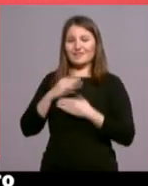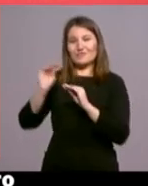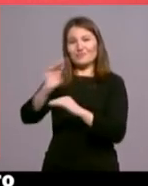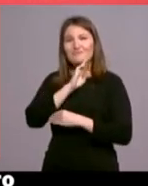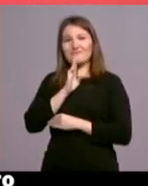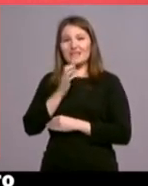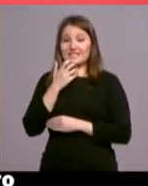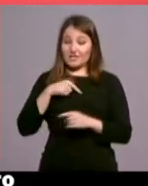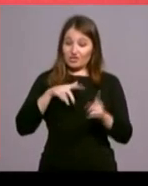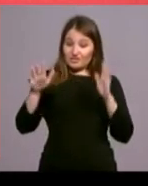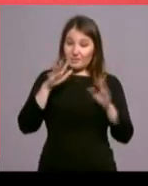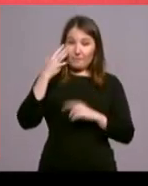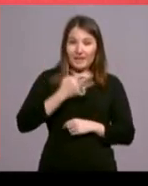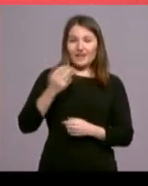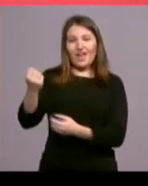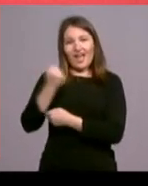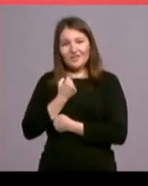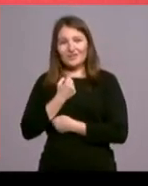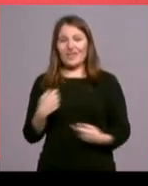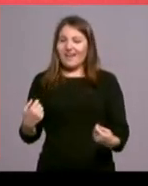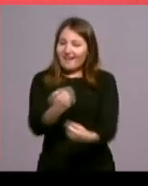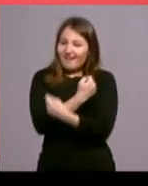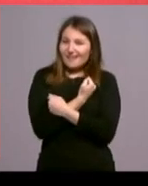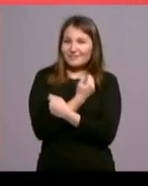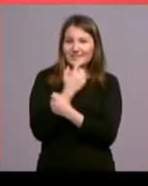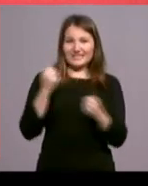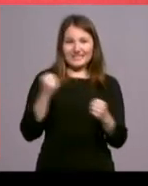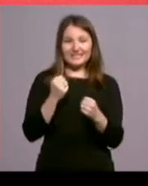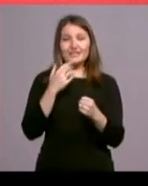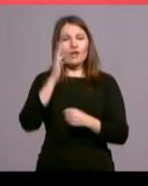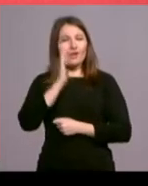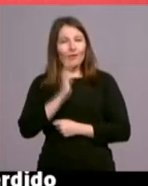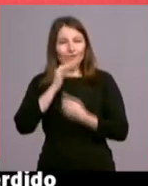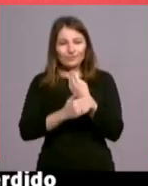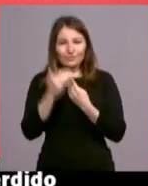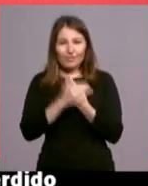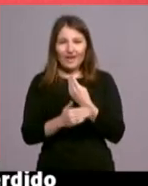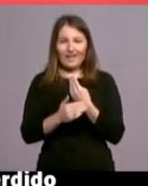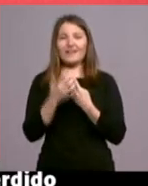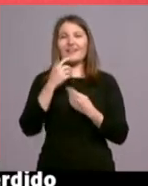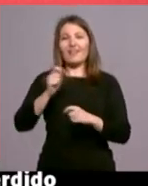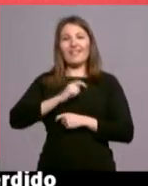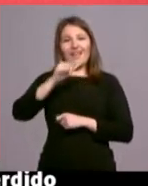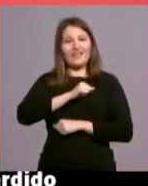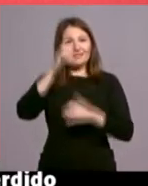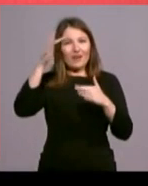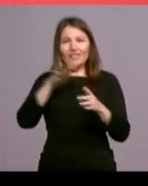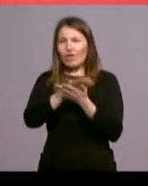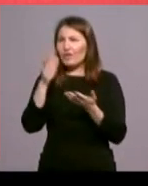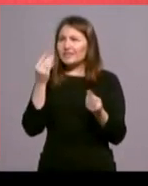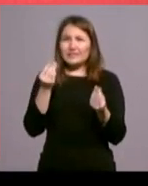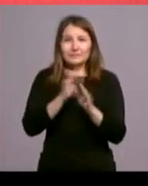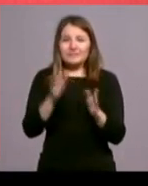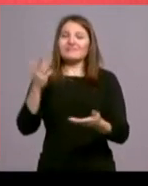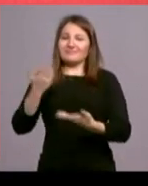ampare cuando esté en peligro. Para que me arrope cuando tenga frío. Me consuele si estoy hundido. Me llene de esperanza cuando todo parezca perdido.